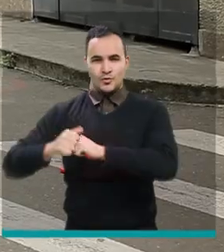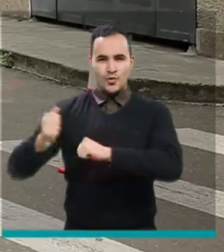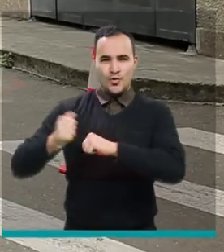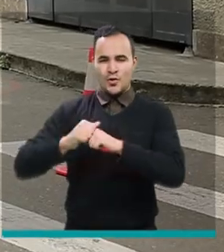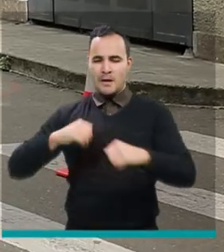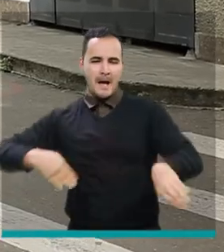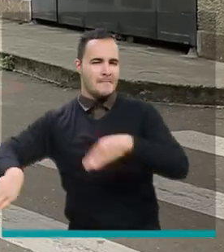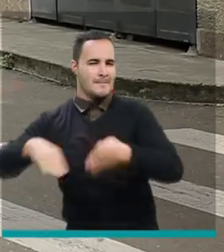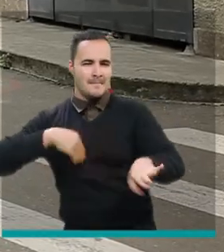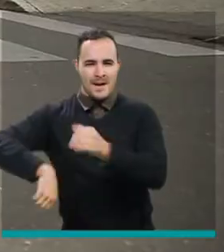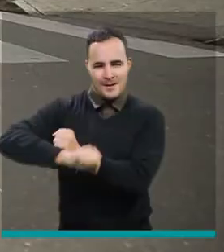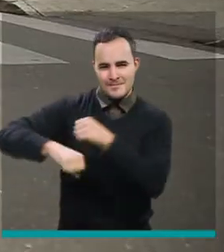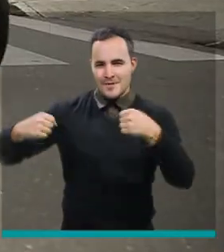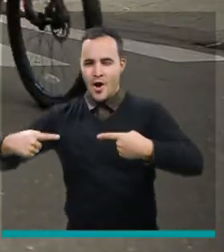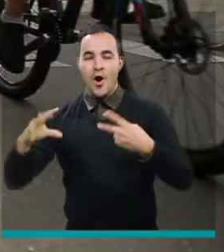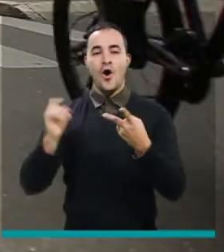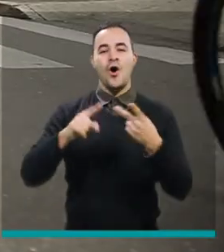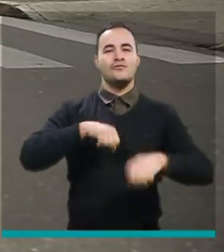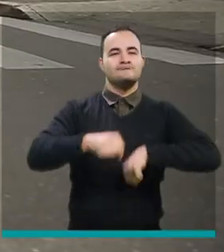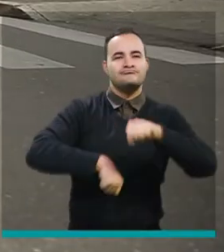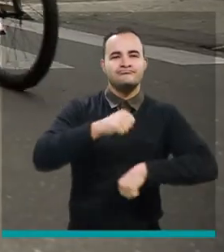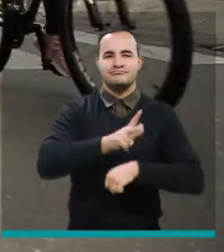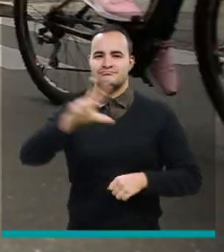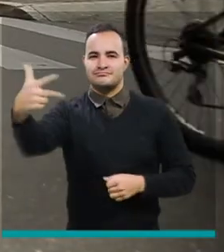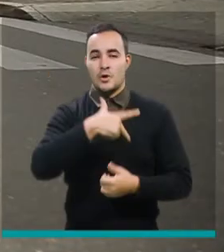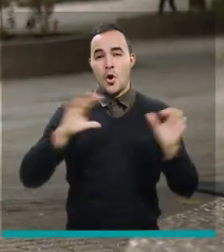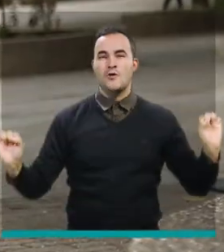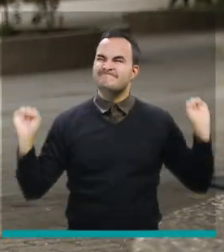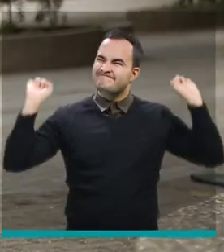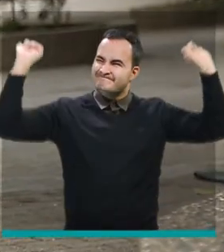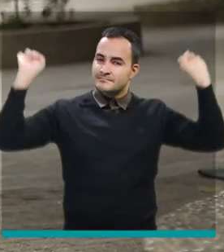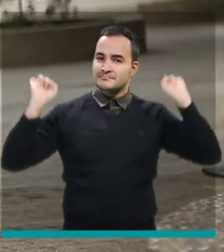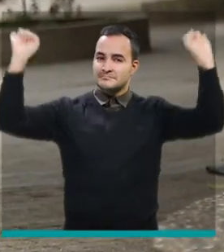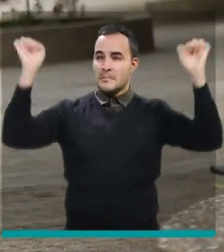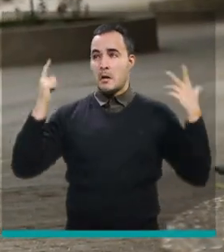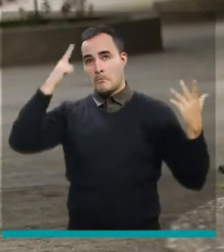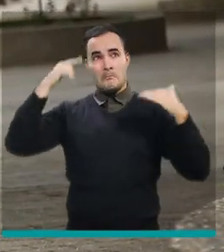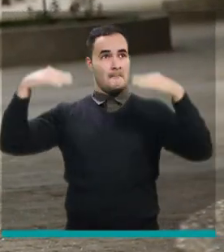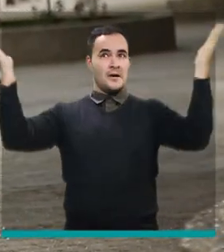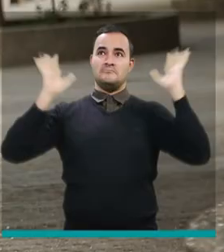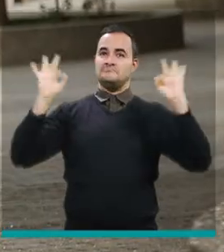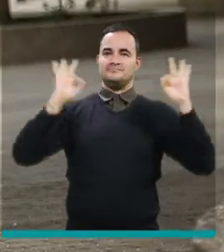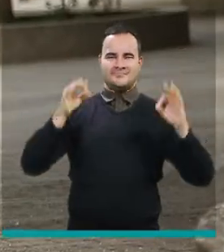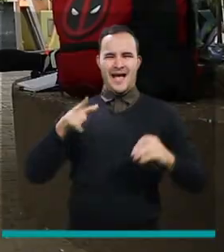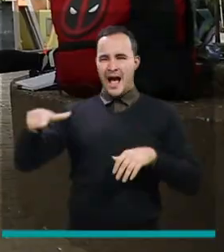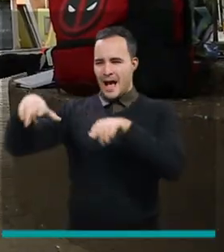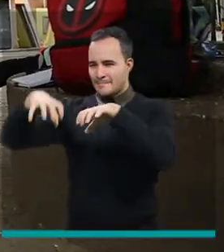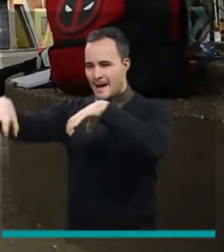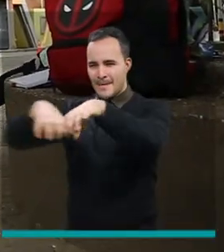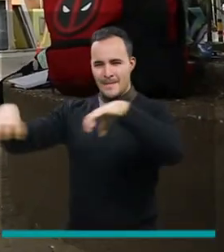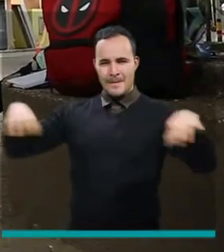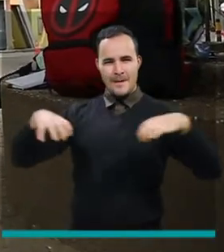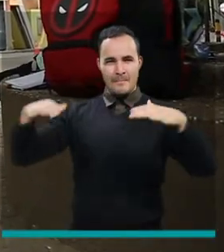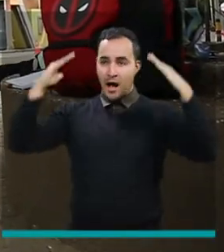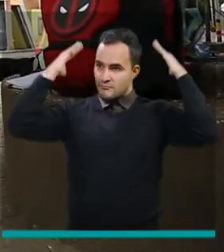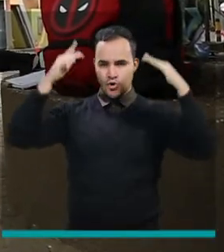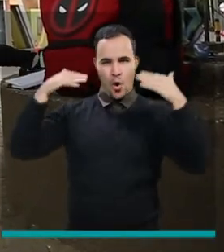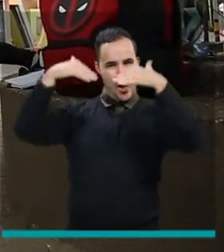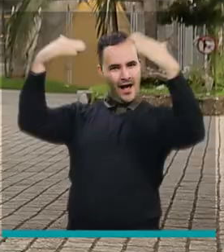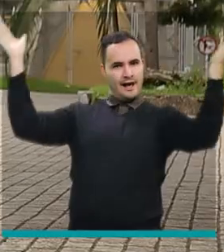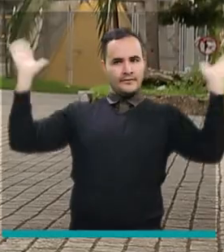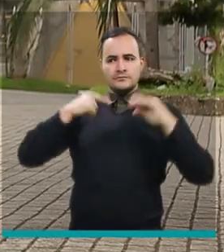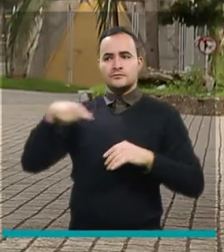un picadito disfrutar más las ciclovías levantar pesas al aire libre y utilizar de nuevo las placas polideportivas que no estén